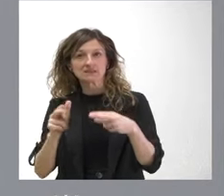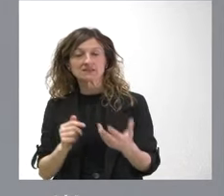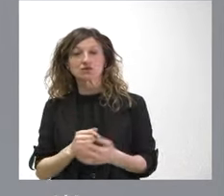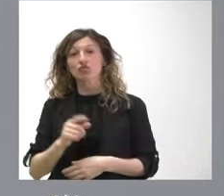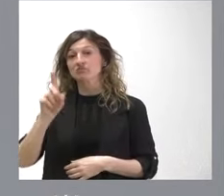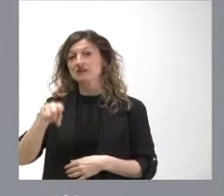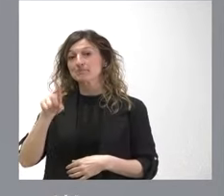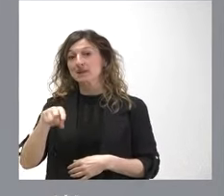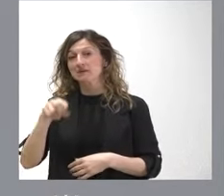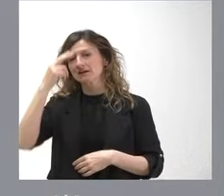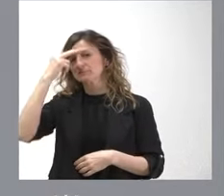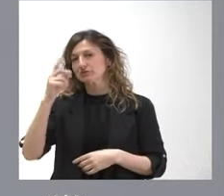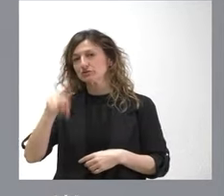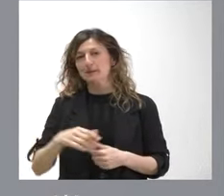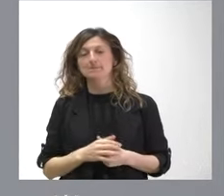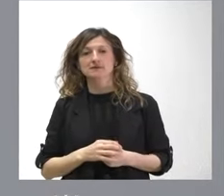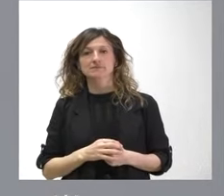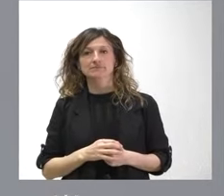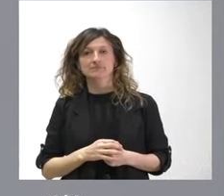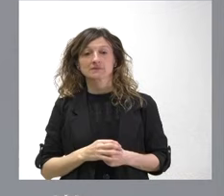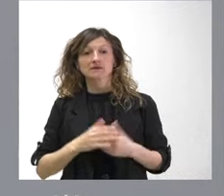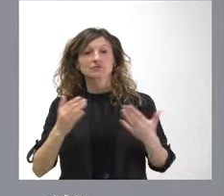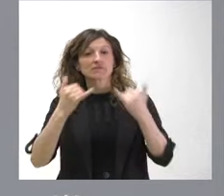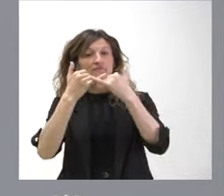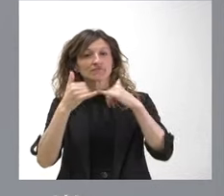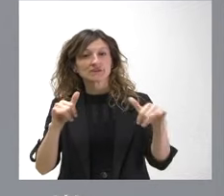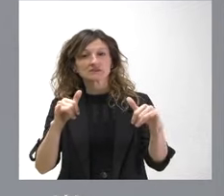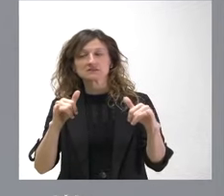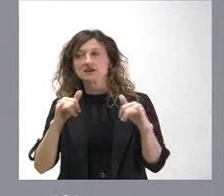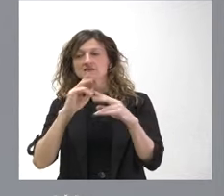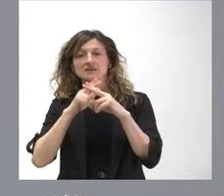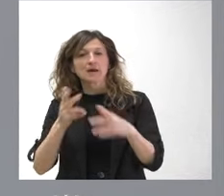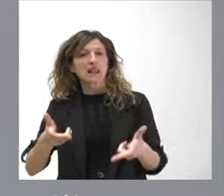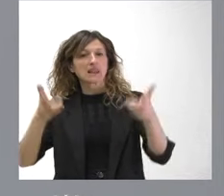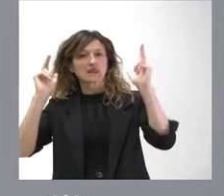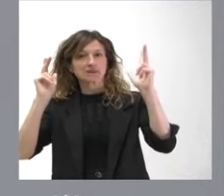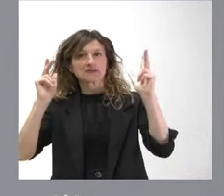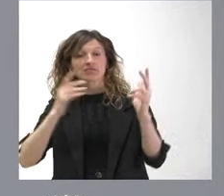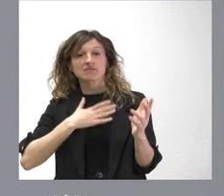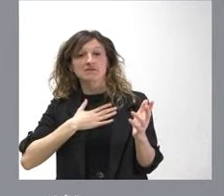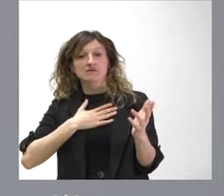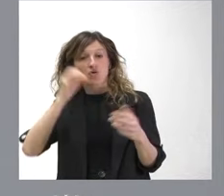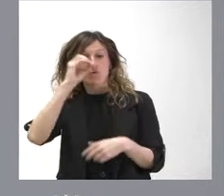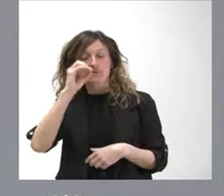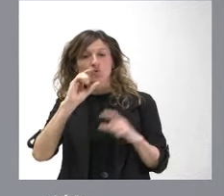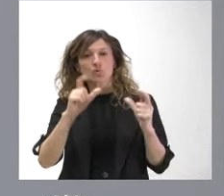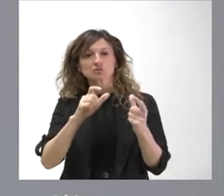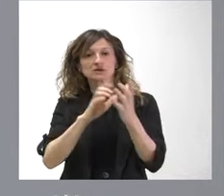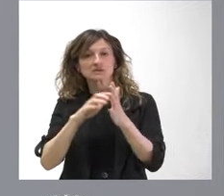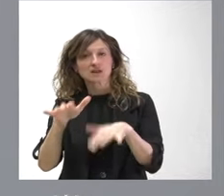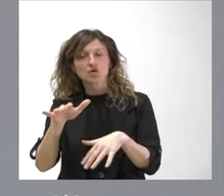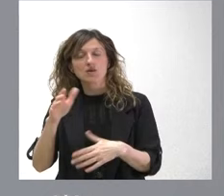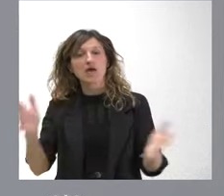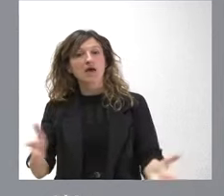igualmente respetables y por tanto la fiesta es esencialmente libertad y desde la Junta de Castilla lo que animamos a las ciudadanos es que